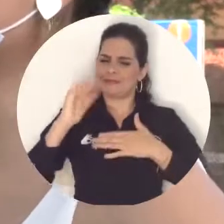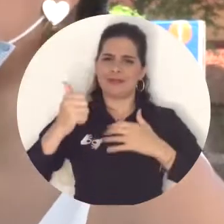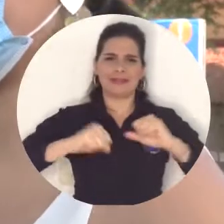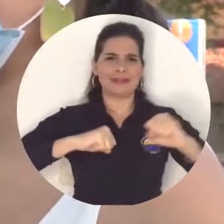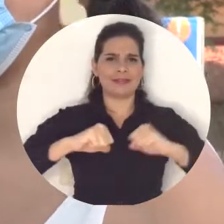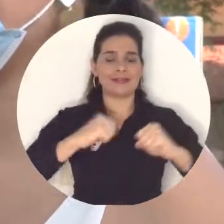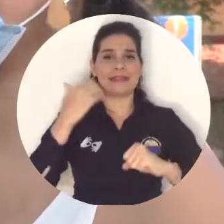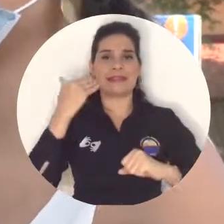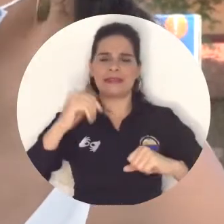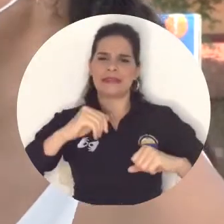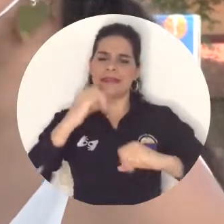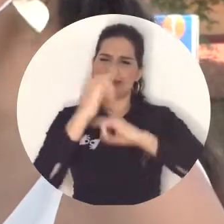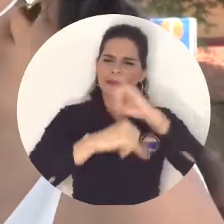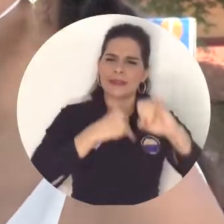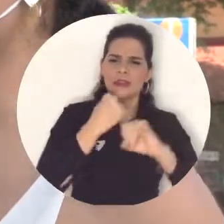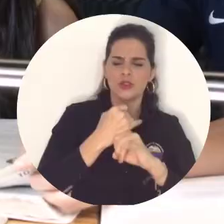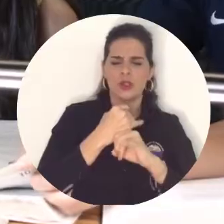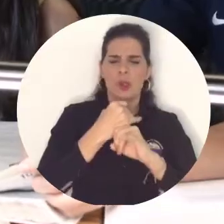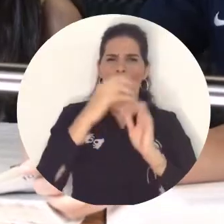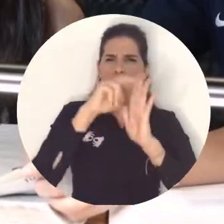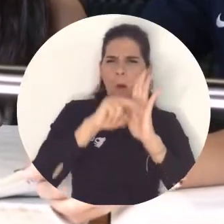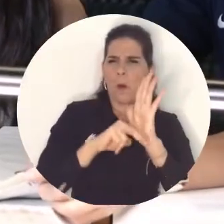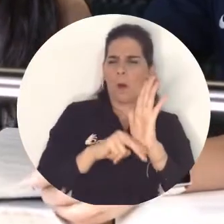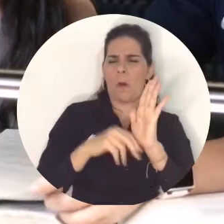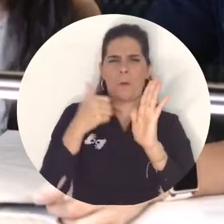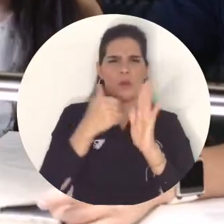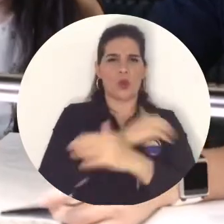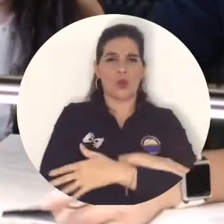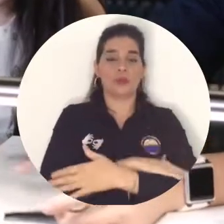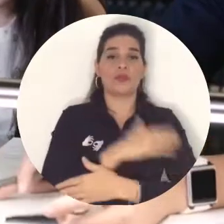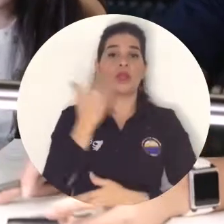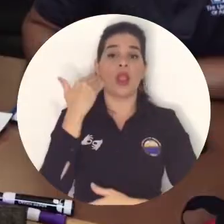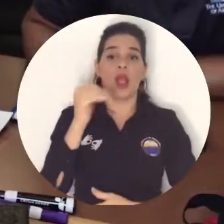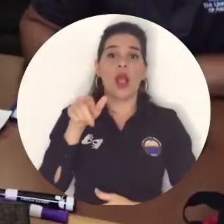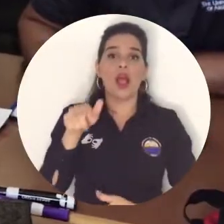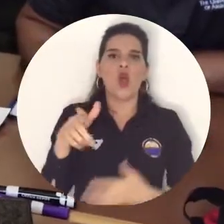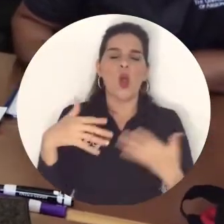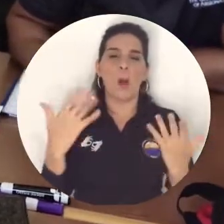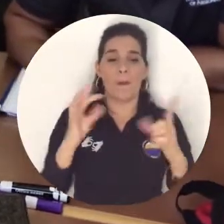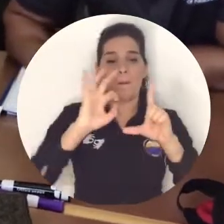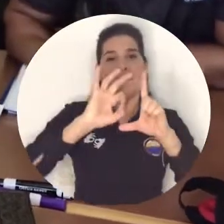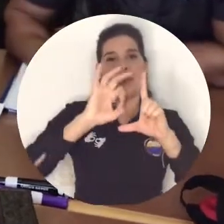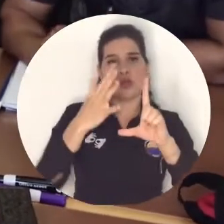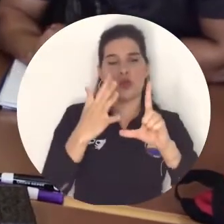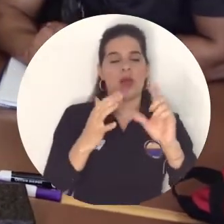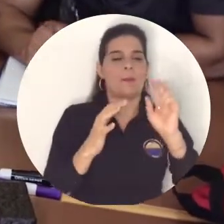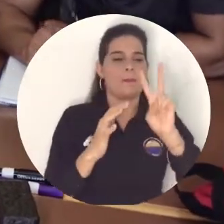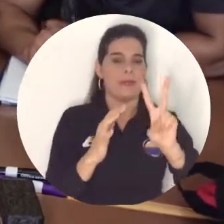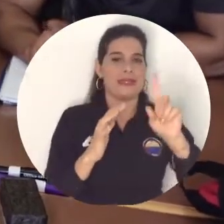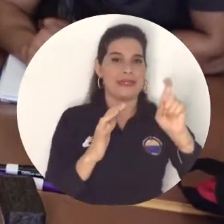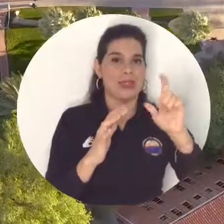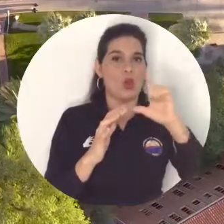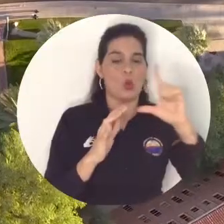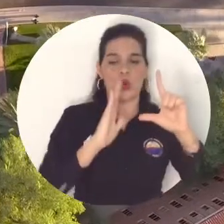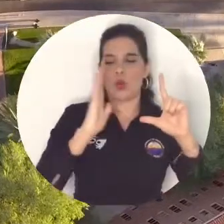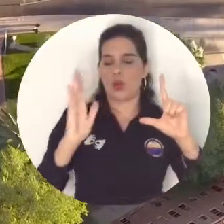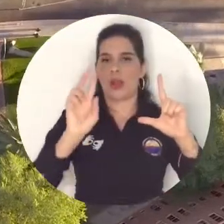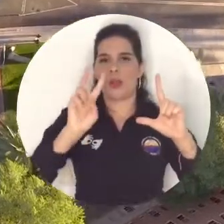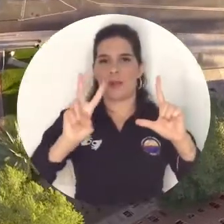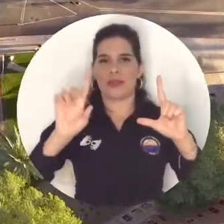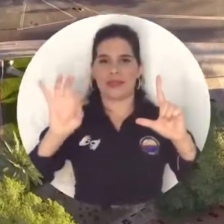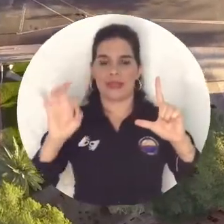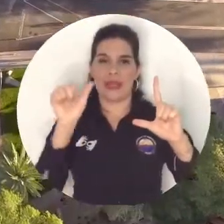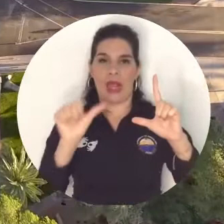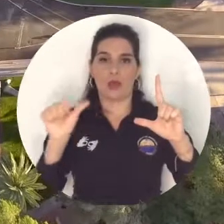través de diversas iniciativas internacionales, participará en el programa ASUSI de manera virtual entre el 26 de julio y el 13 de agosto y luego se